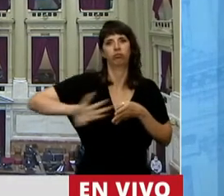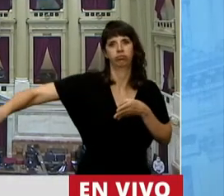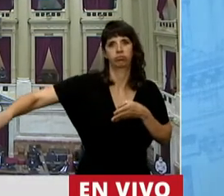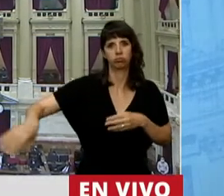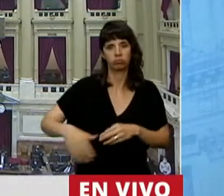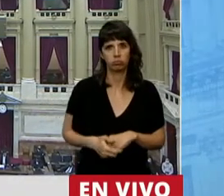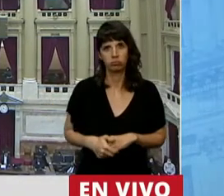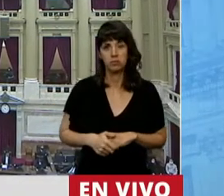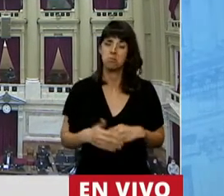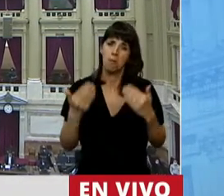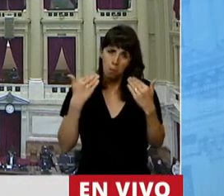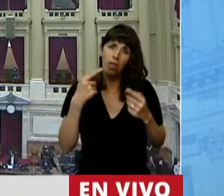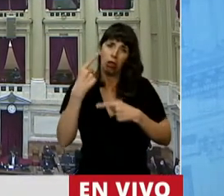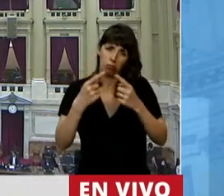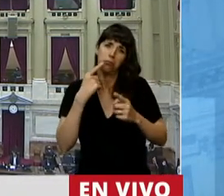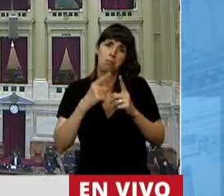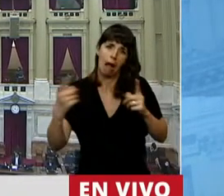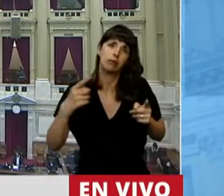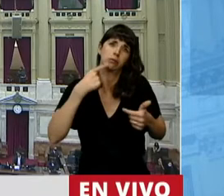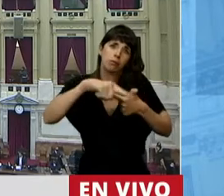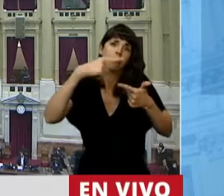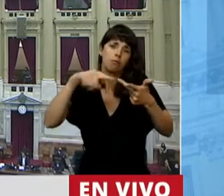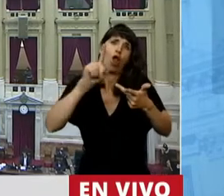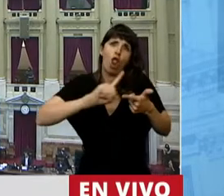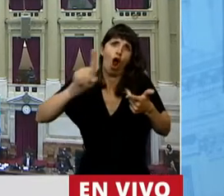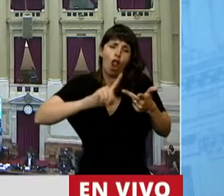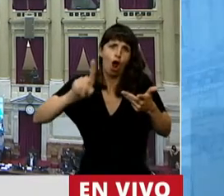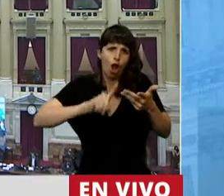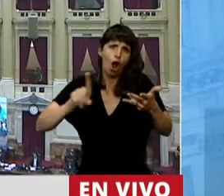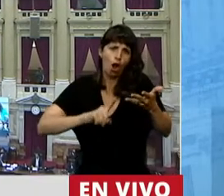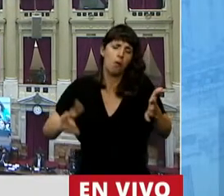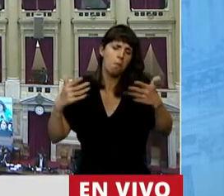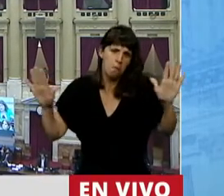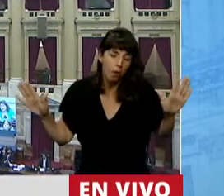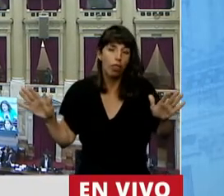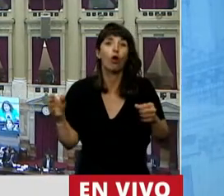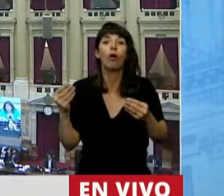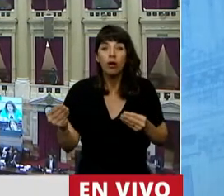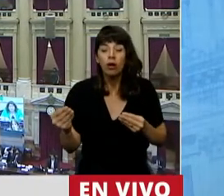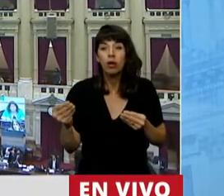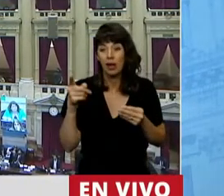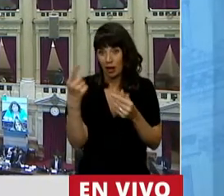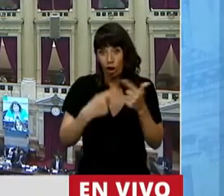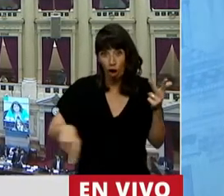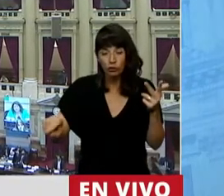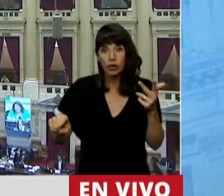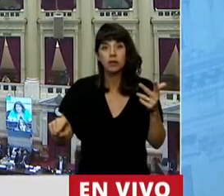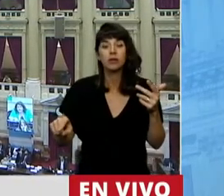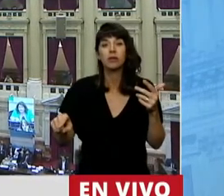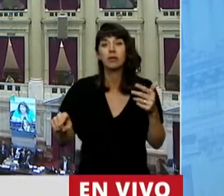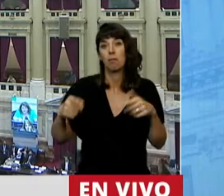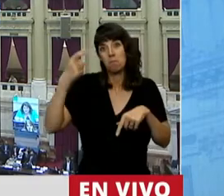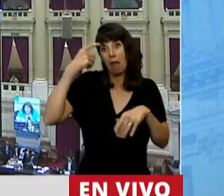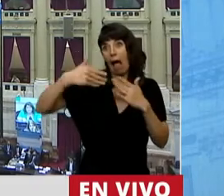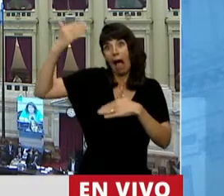Podríamos seguir enumerando. Y cada una de esas condiciones que en algún momento se consideraban